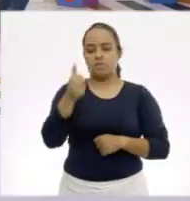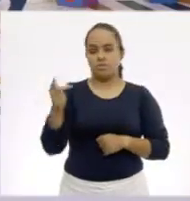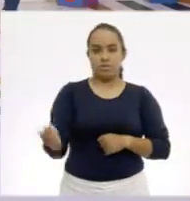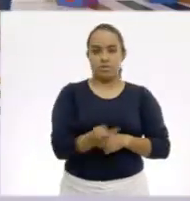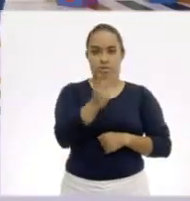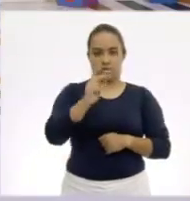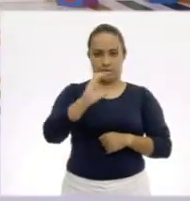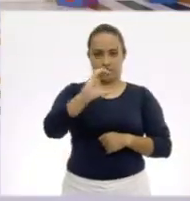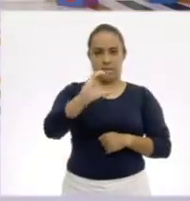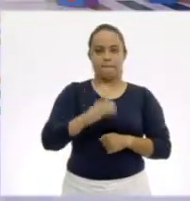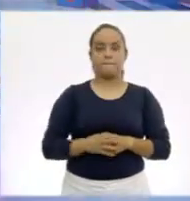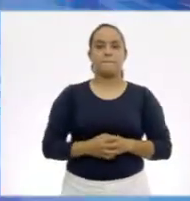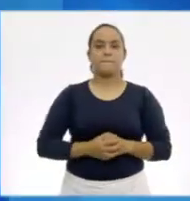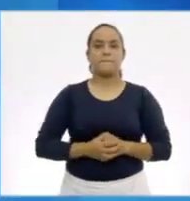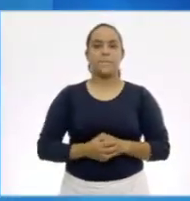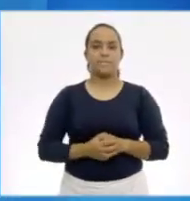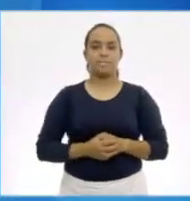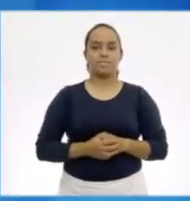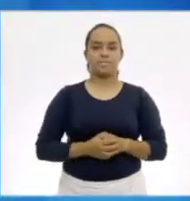con el inciso C.